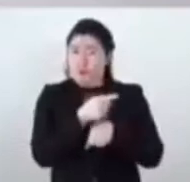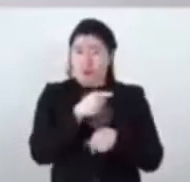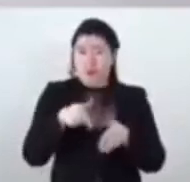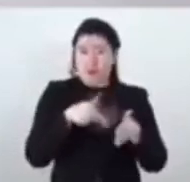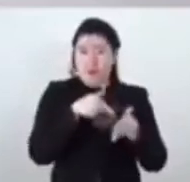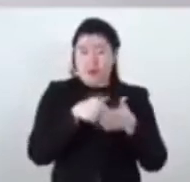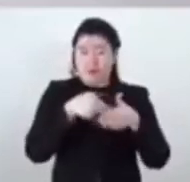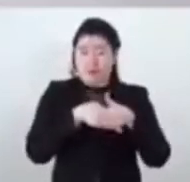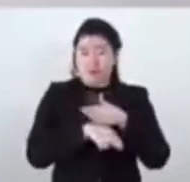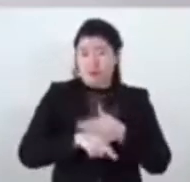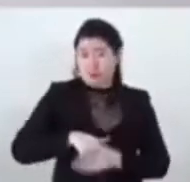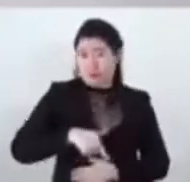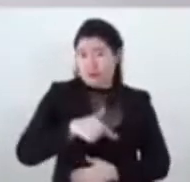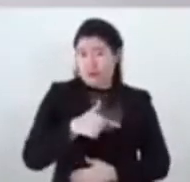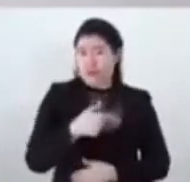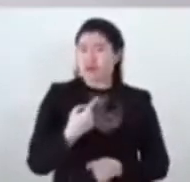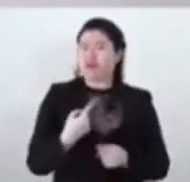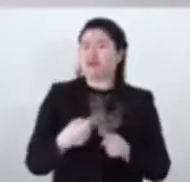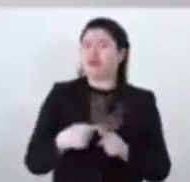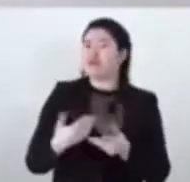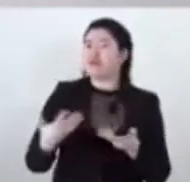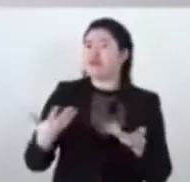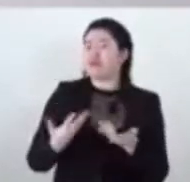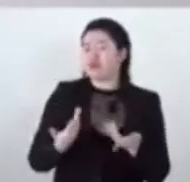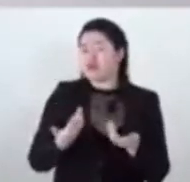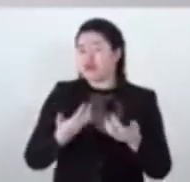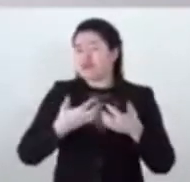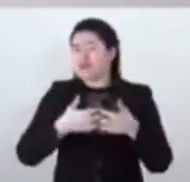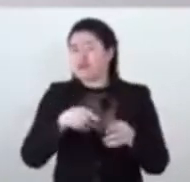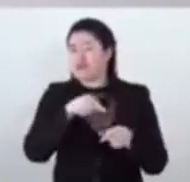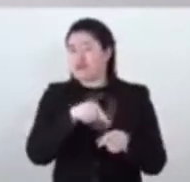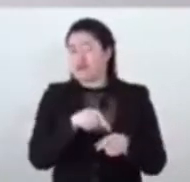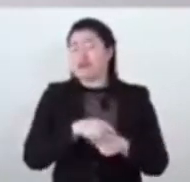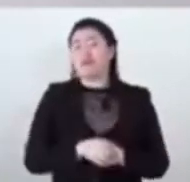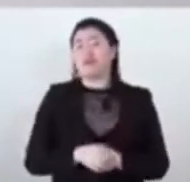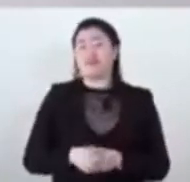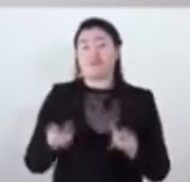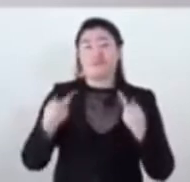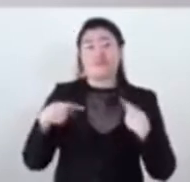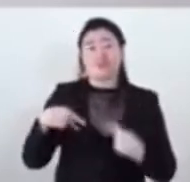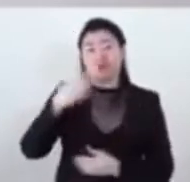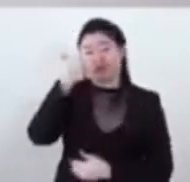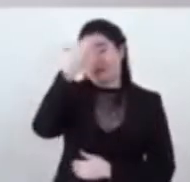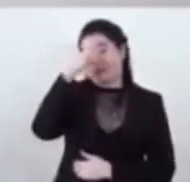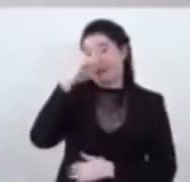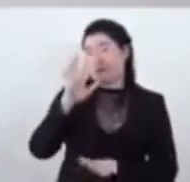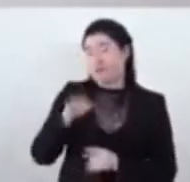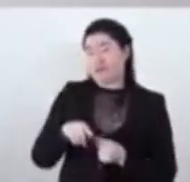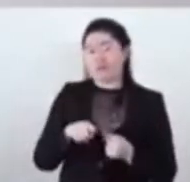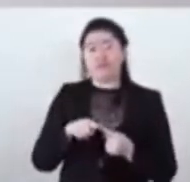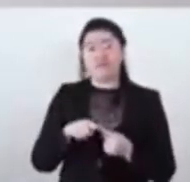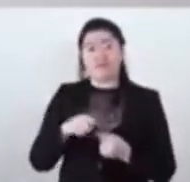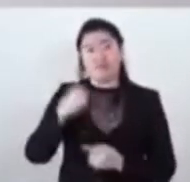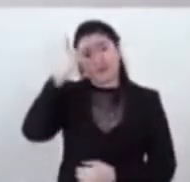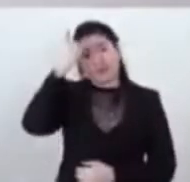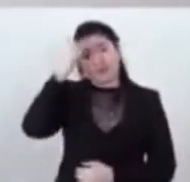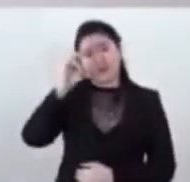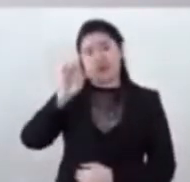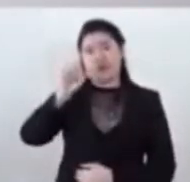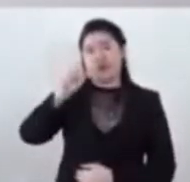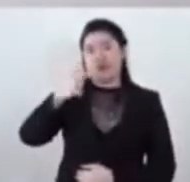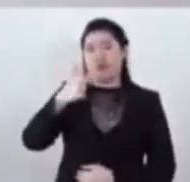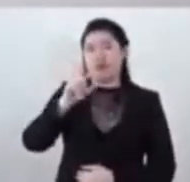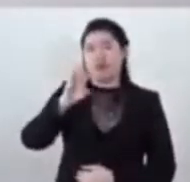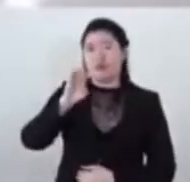Para la línea 12, está conformado por las siguientes expertos. Doctor Sergio Alcocer